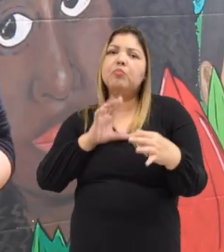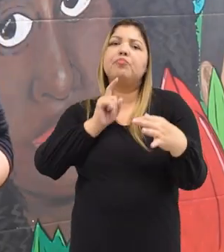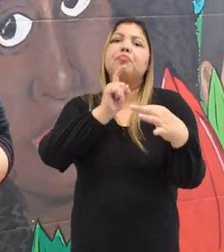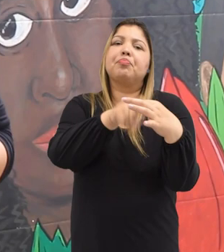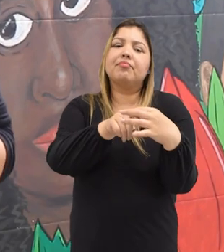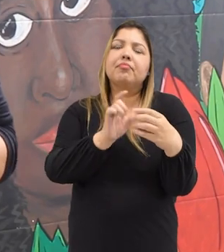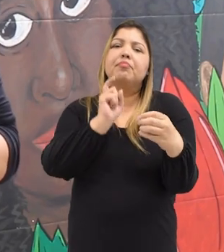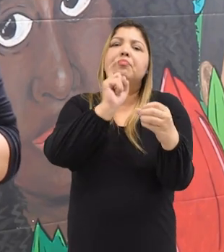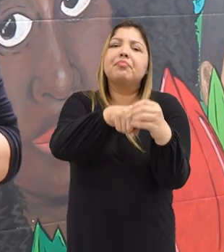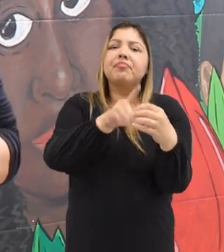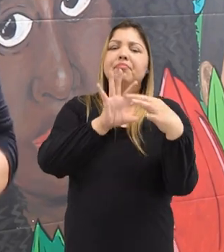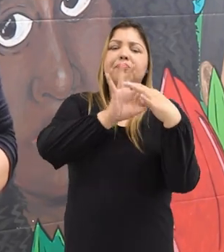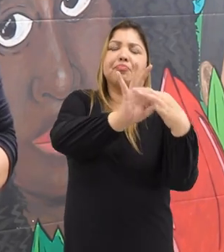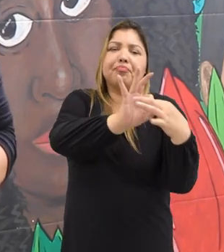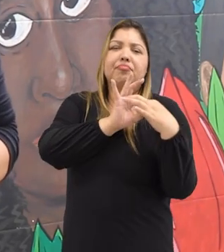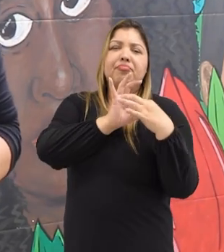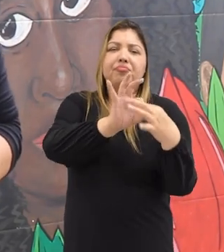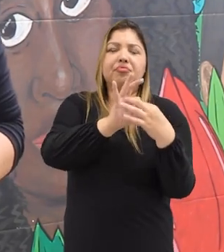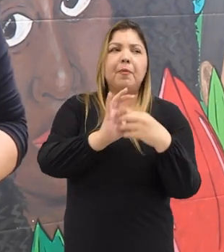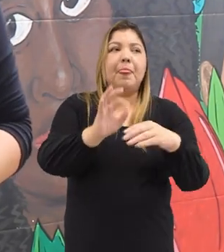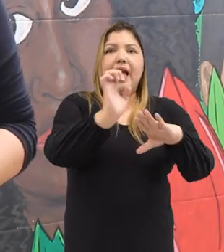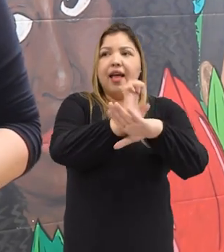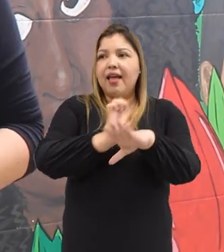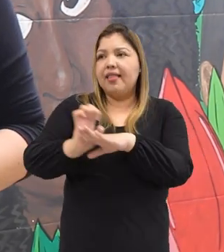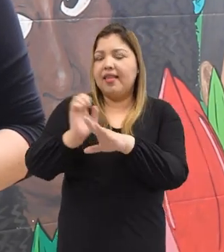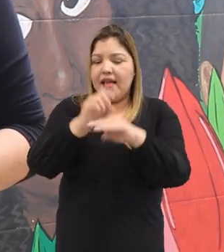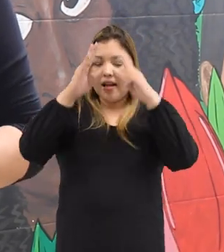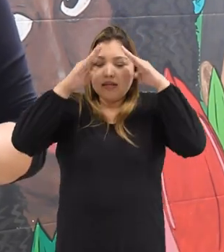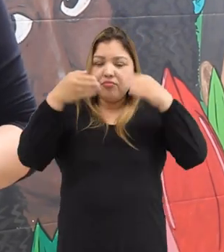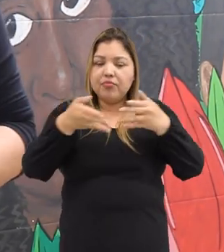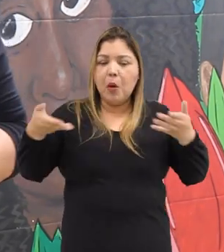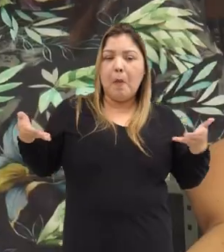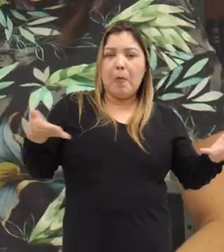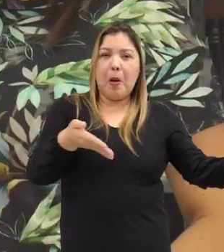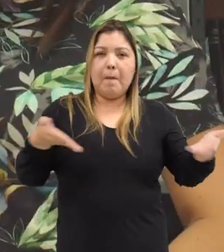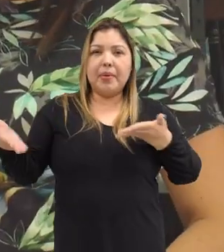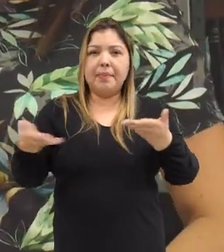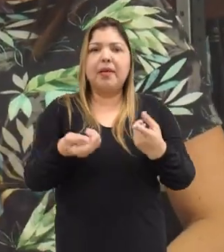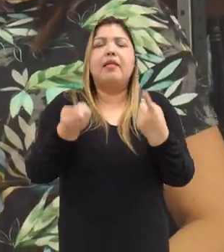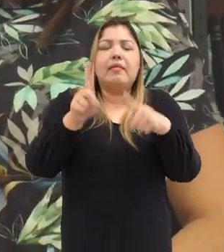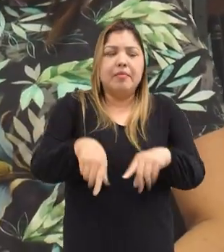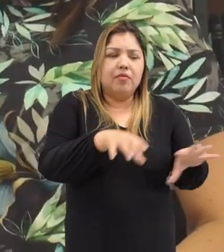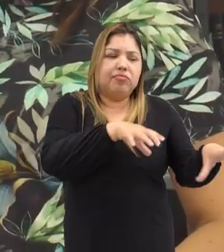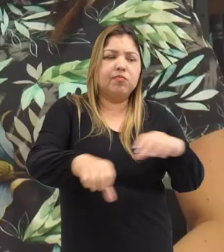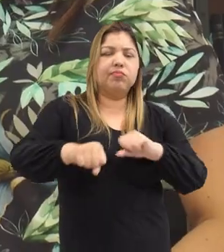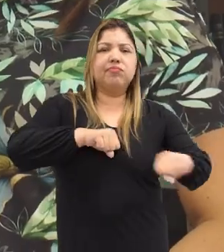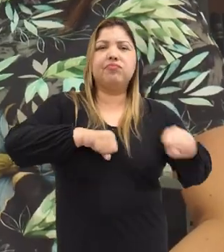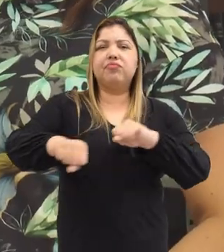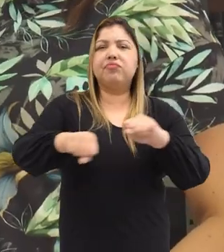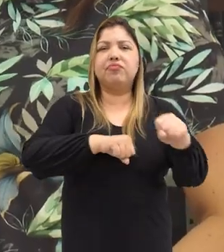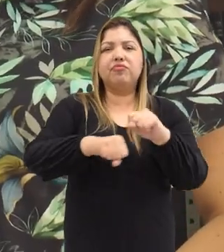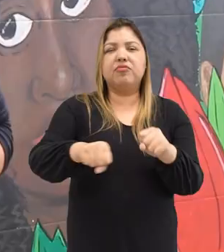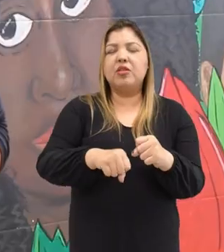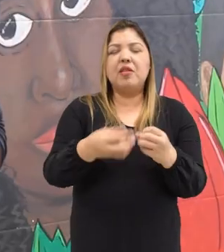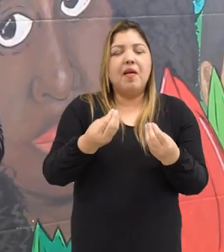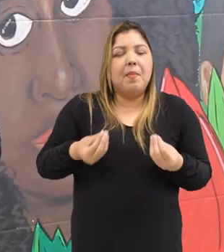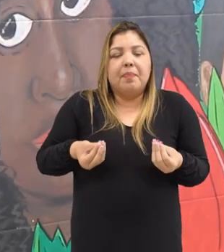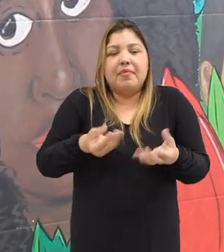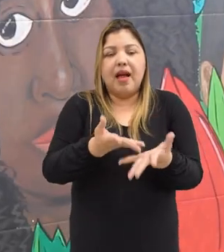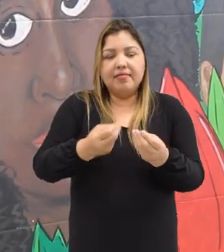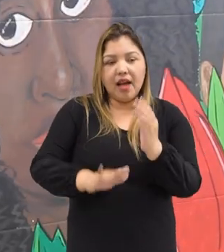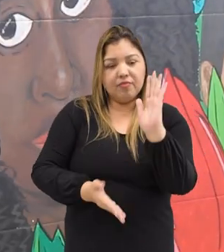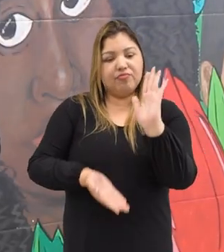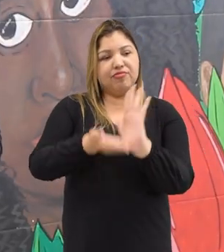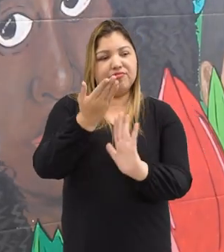parte a todas esas actividades que se vieron comprendiendo, pero también esas acciones que van encaminadas como hace cumplimiento